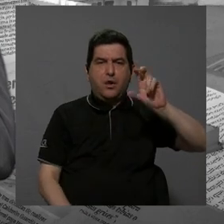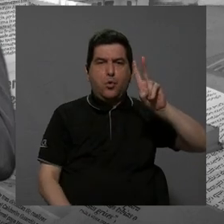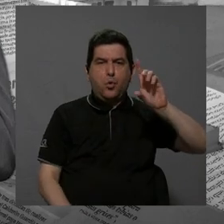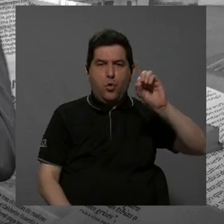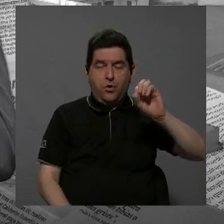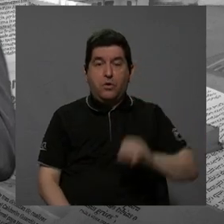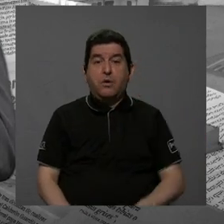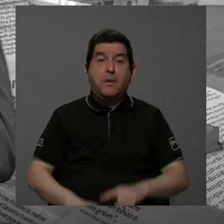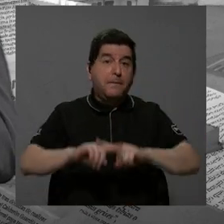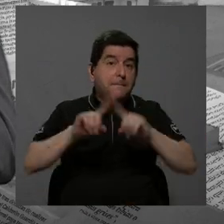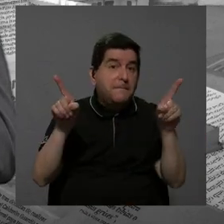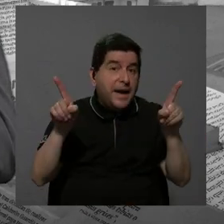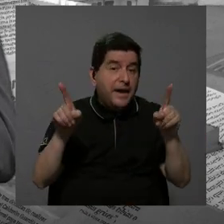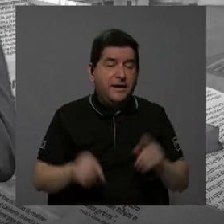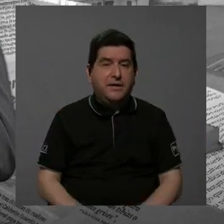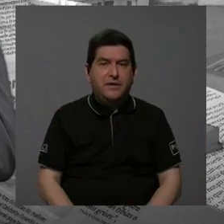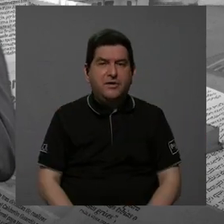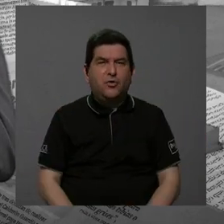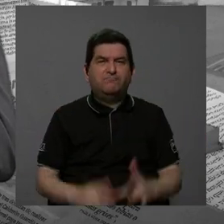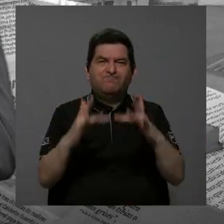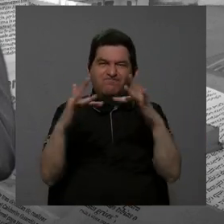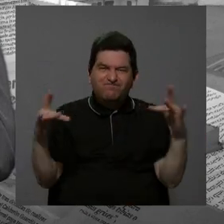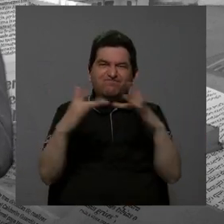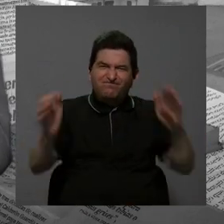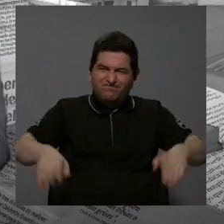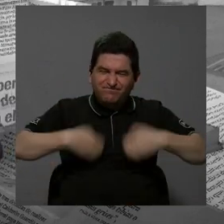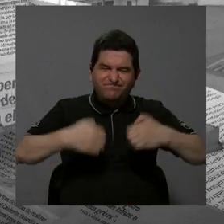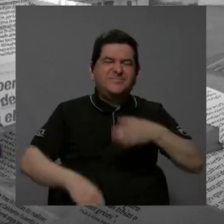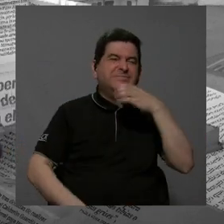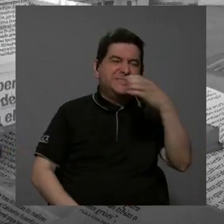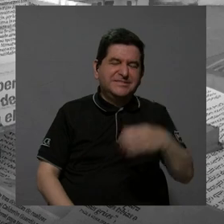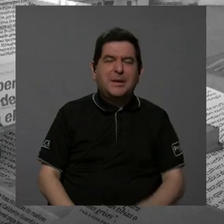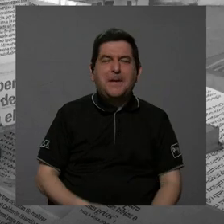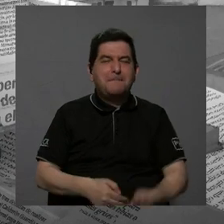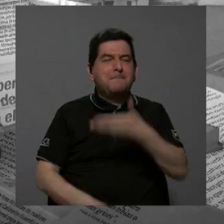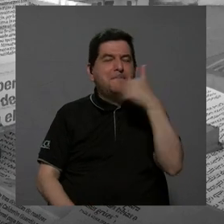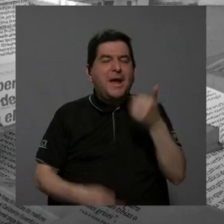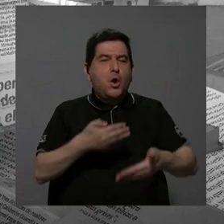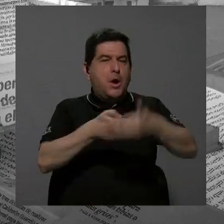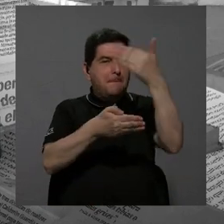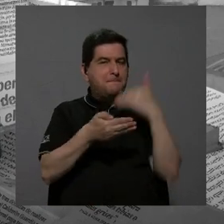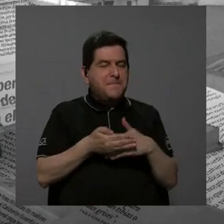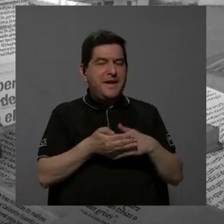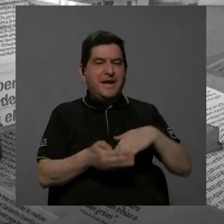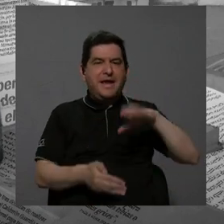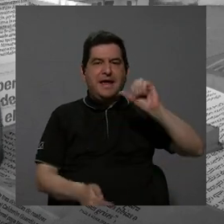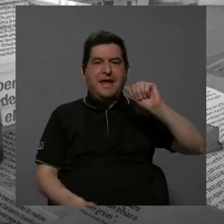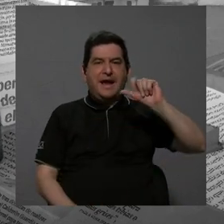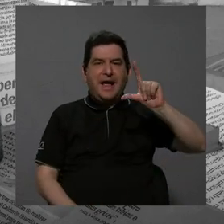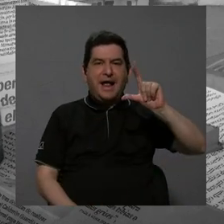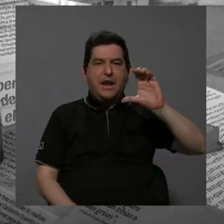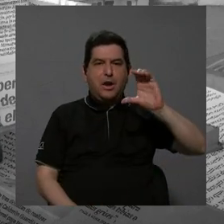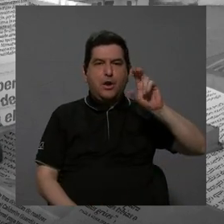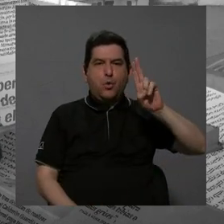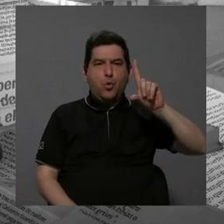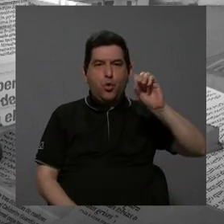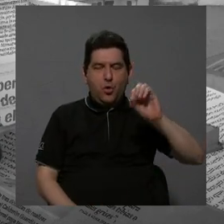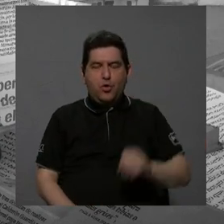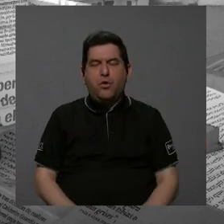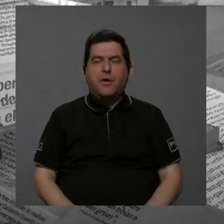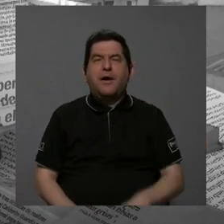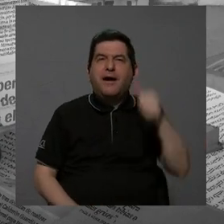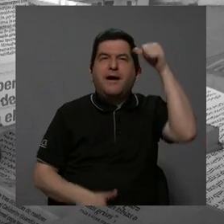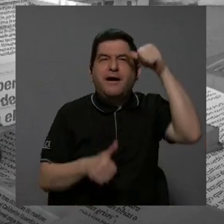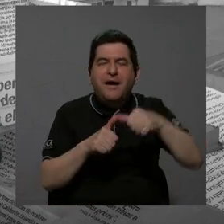nivel todavía con algunos vacíos, entonces se le recomienda matricular precálculo para que repase algunos de los